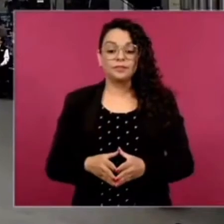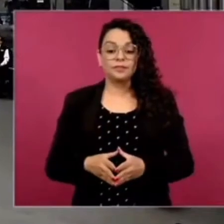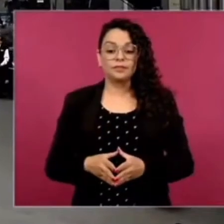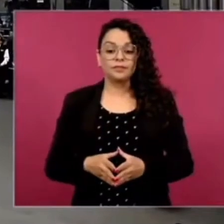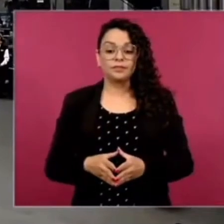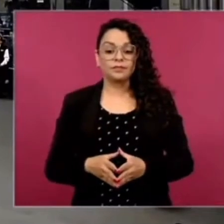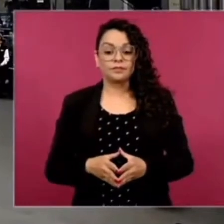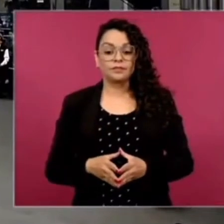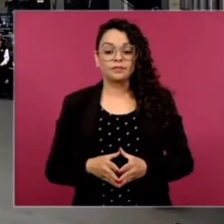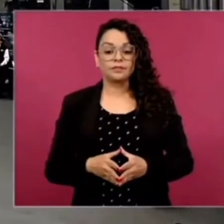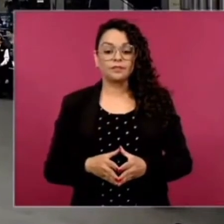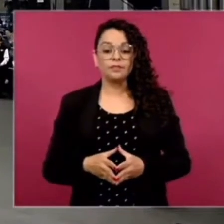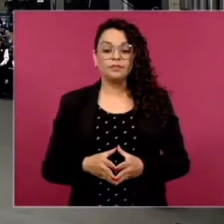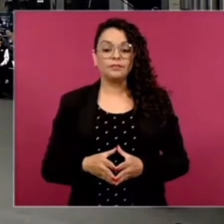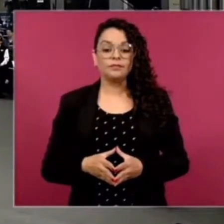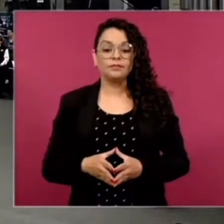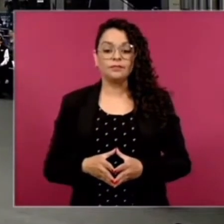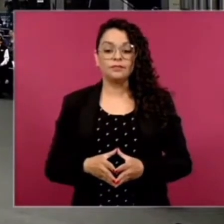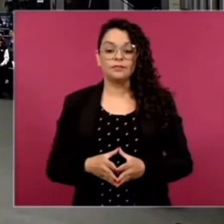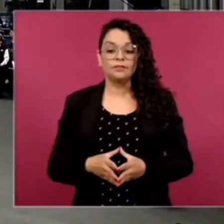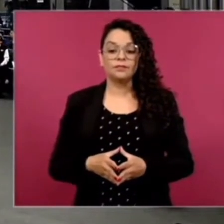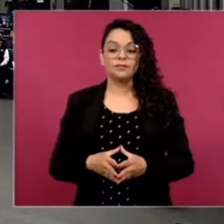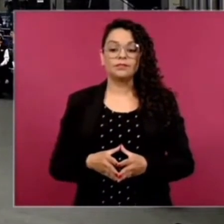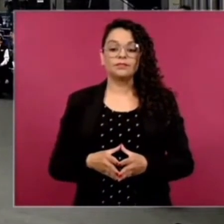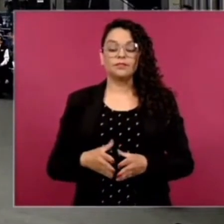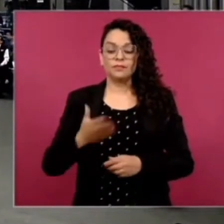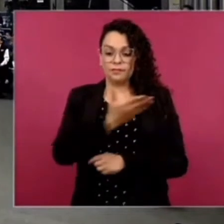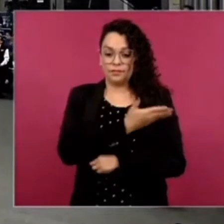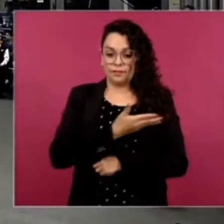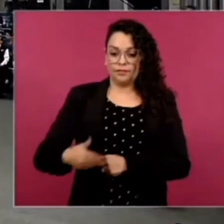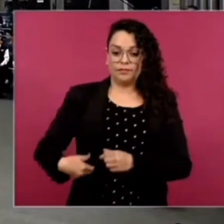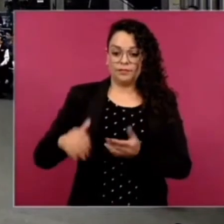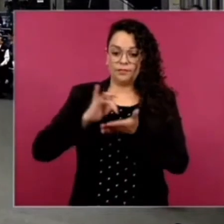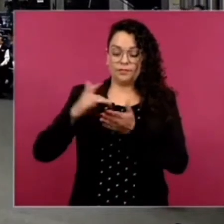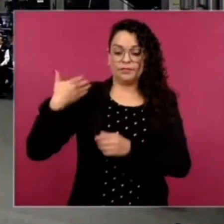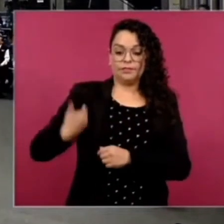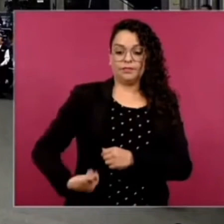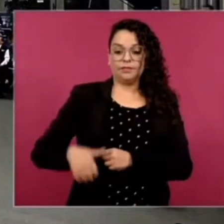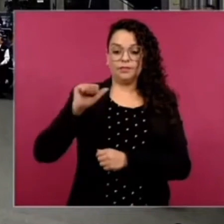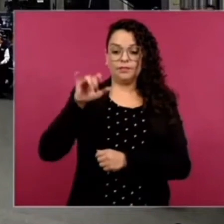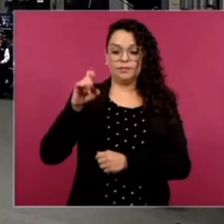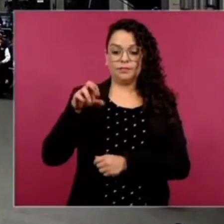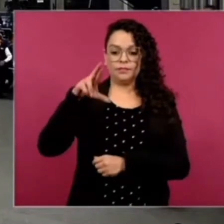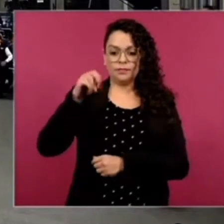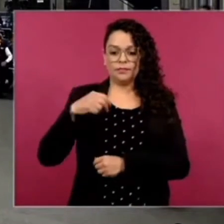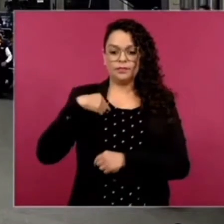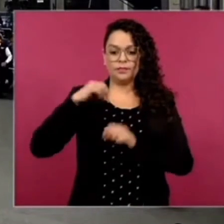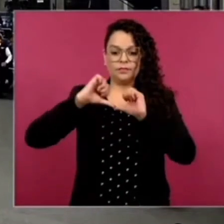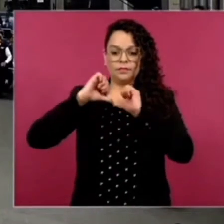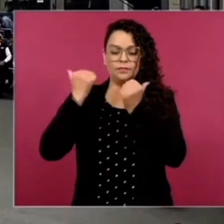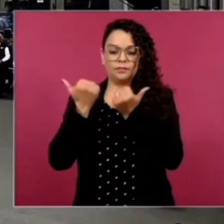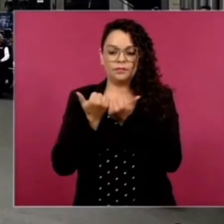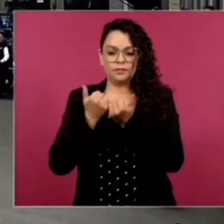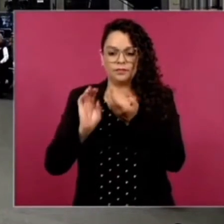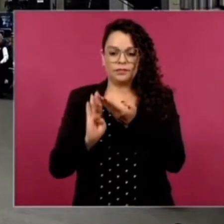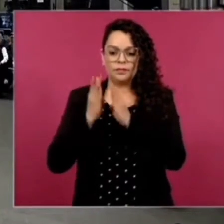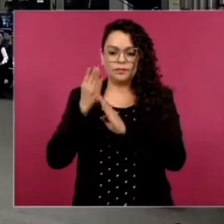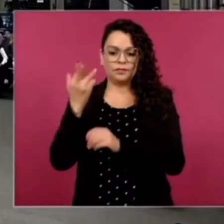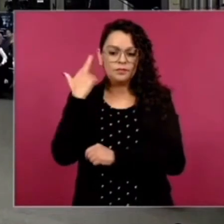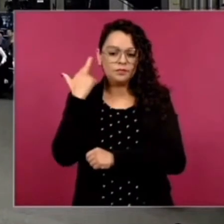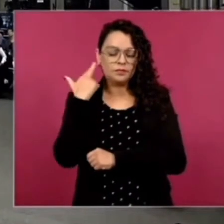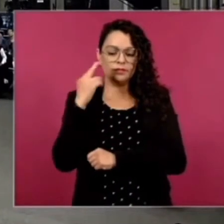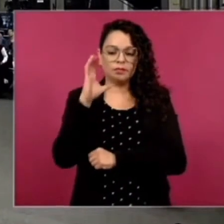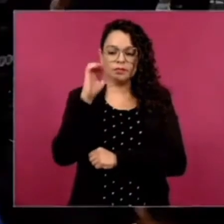Ah, sí. Gracias, presidente. Alejandro Cabral, de la Asociación Mundial de Radios Comunitarias, la